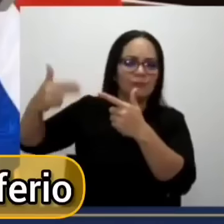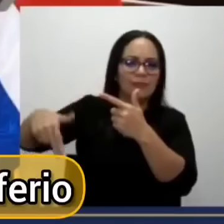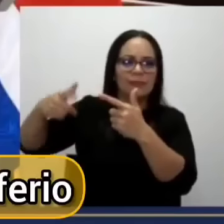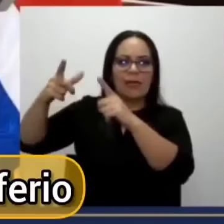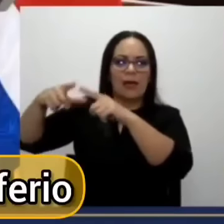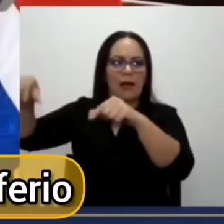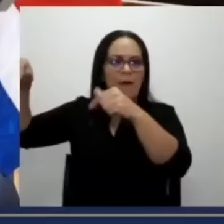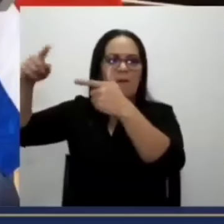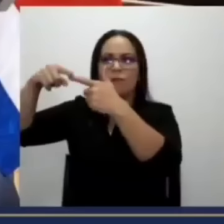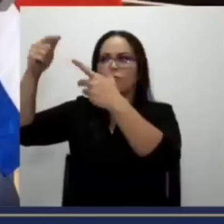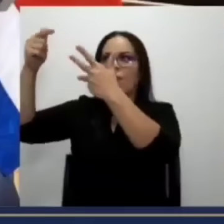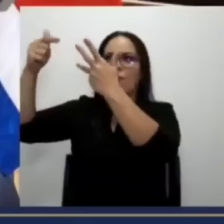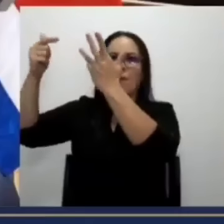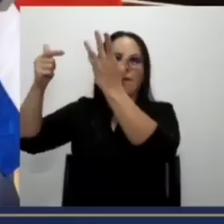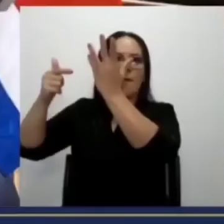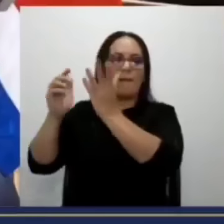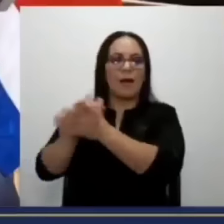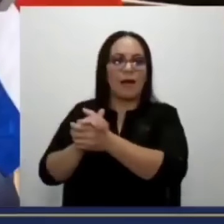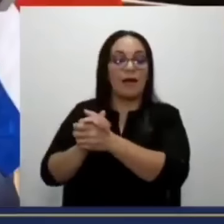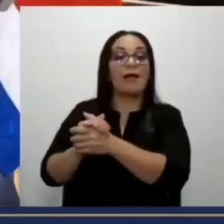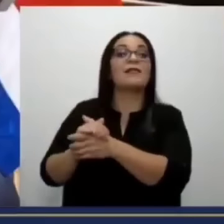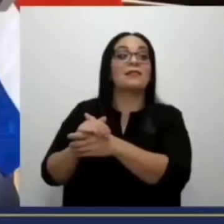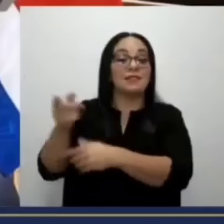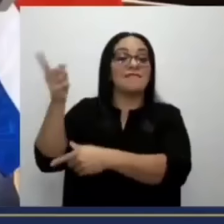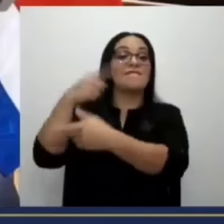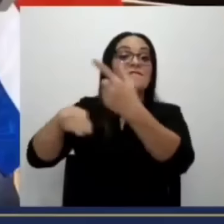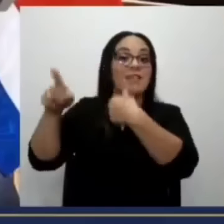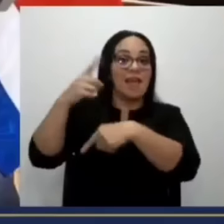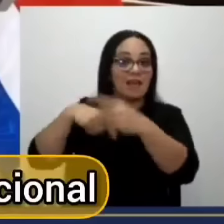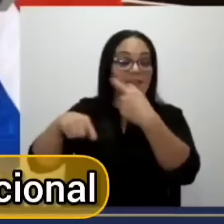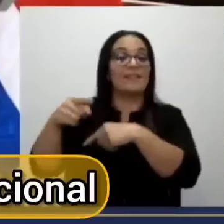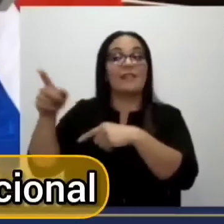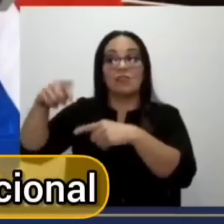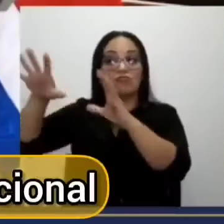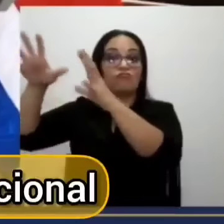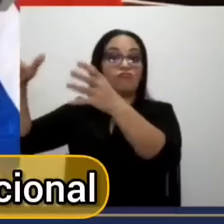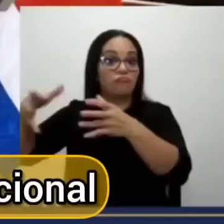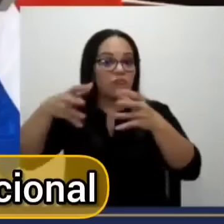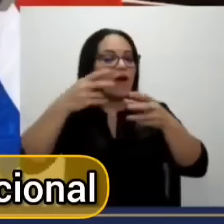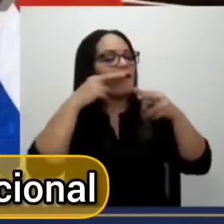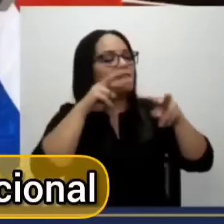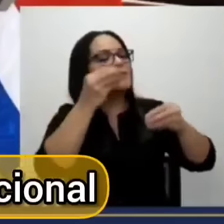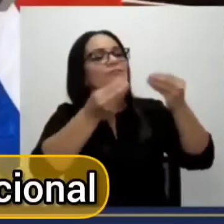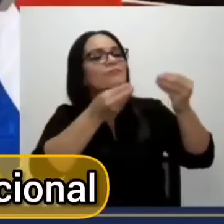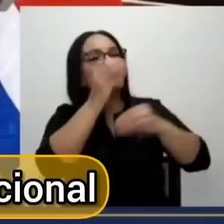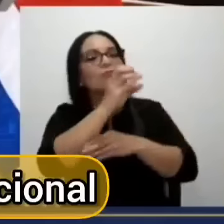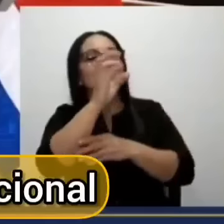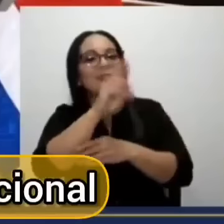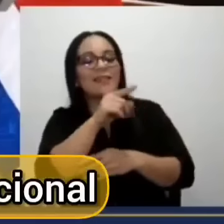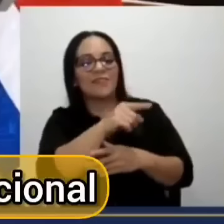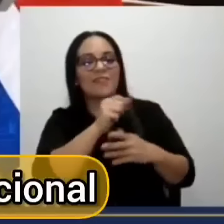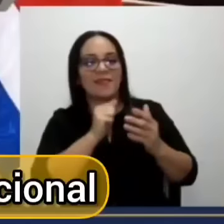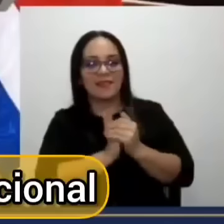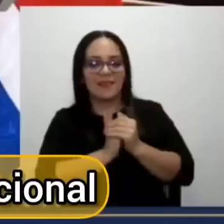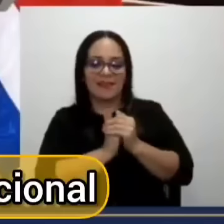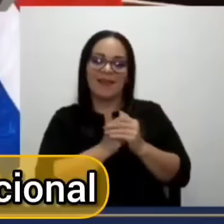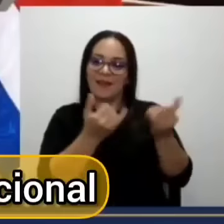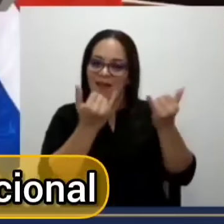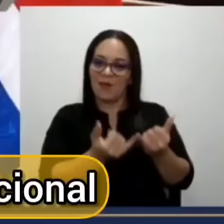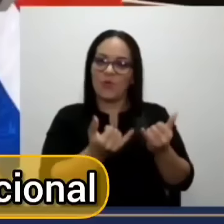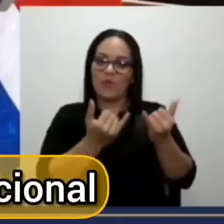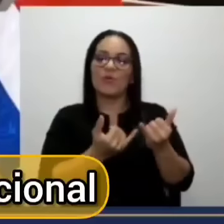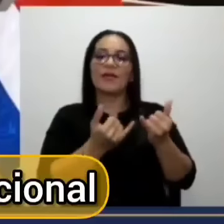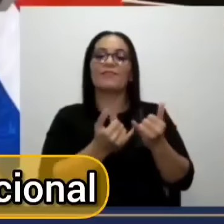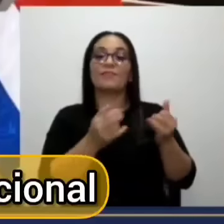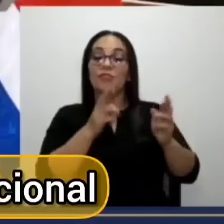del hemisferio, a ver lo que Costa Rica ya está haciendo al lanzar nuestra